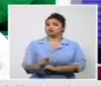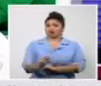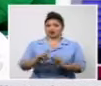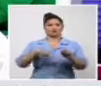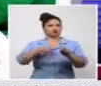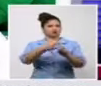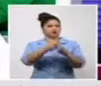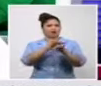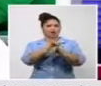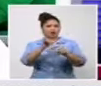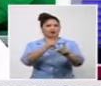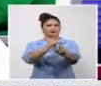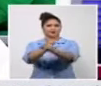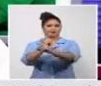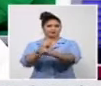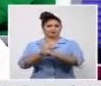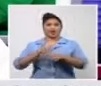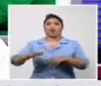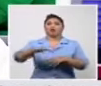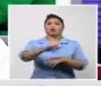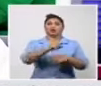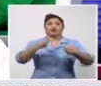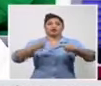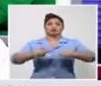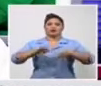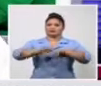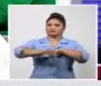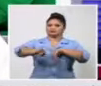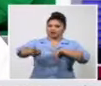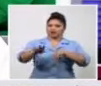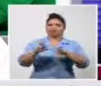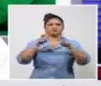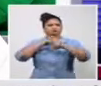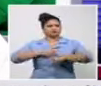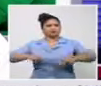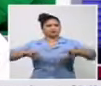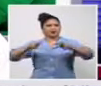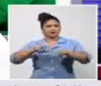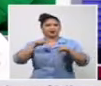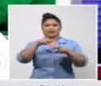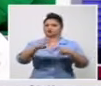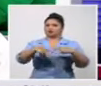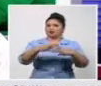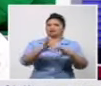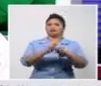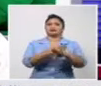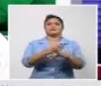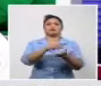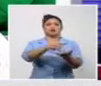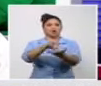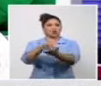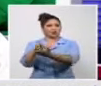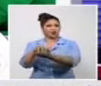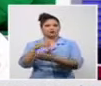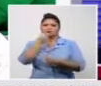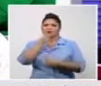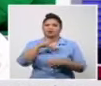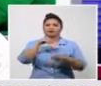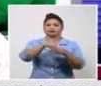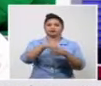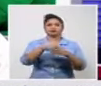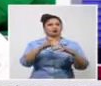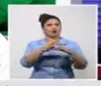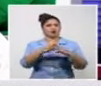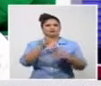que lo estamos haciendo en las viviendas en los domicilios así se aprobó pero que ya se decidió